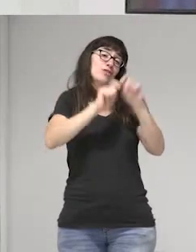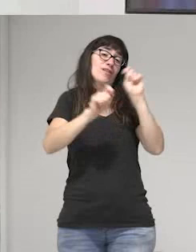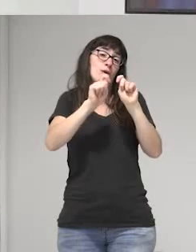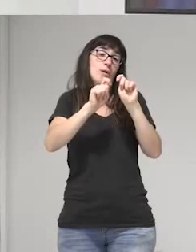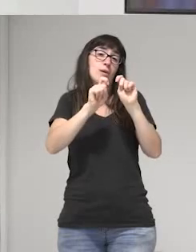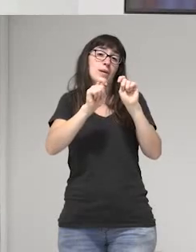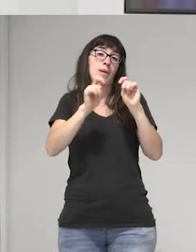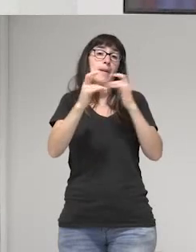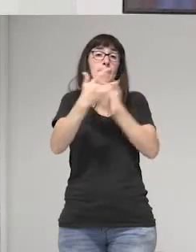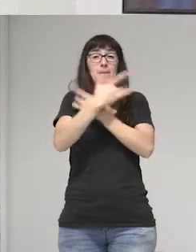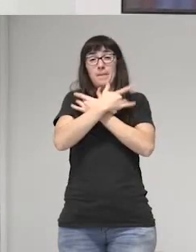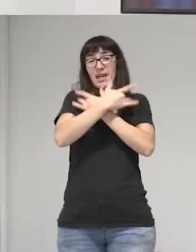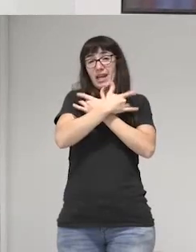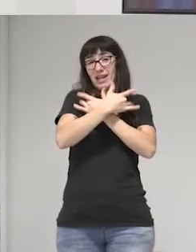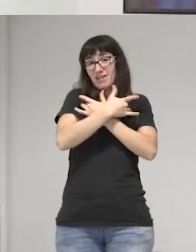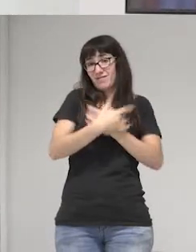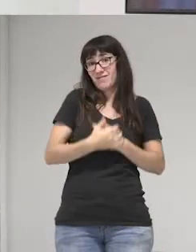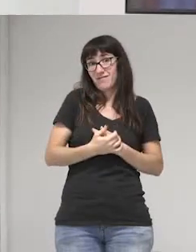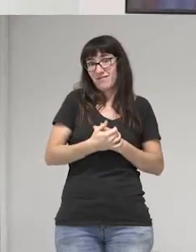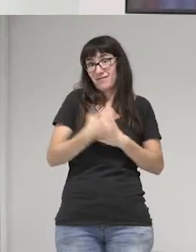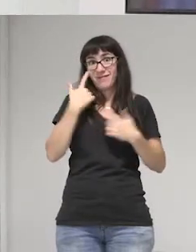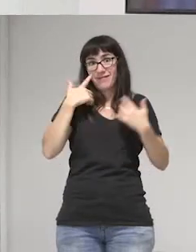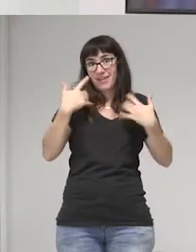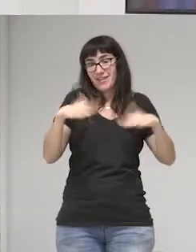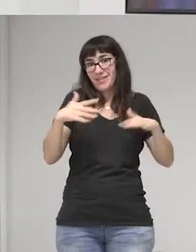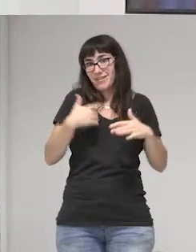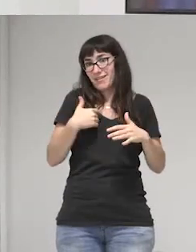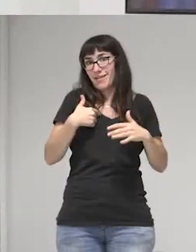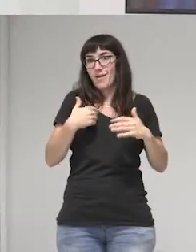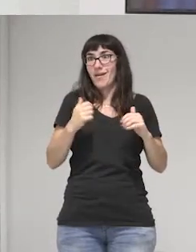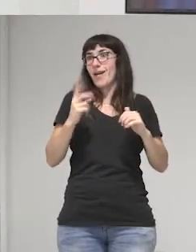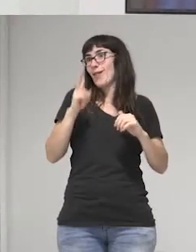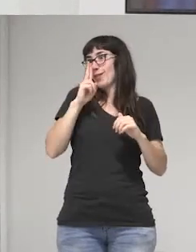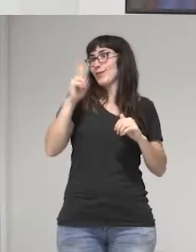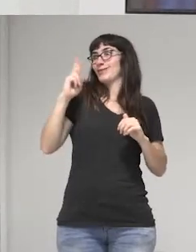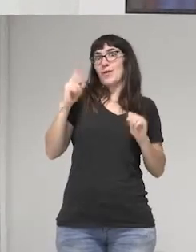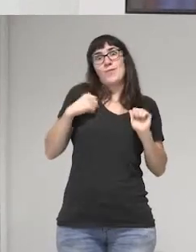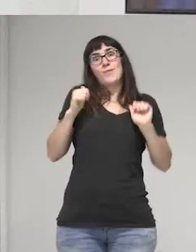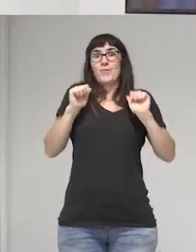Tenía dos años de haber empezado esa responsabilidad.